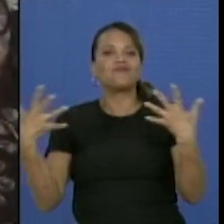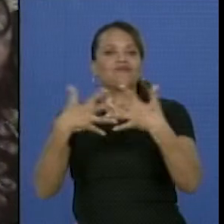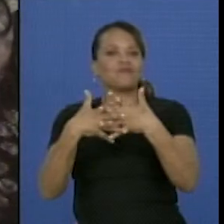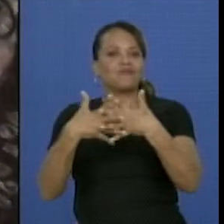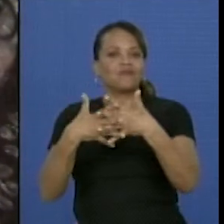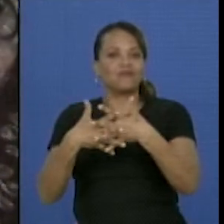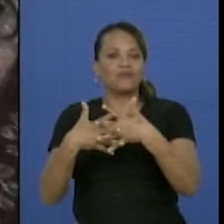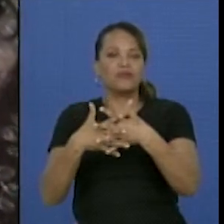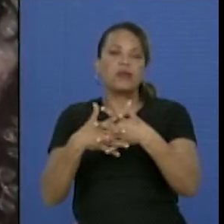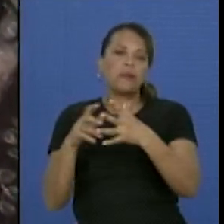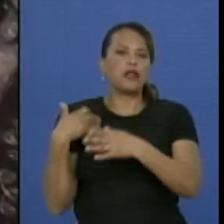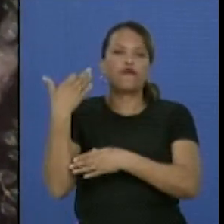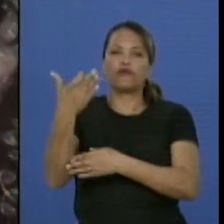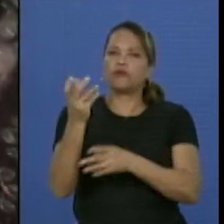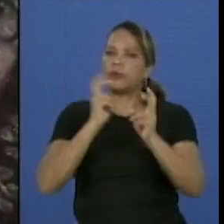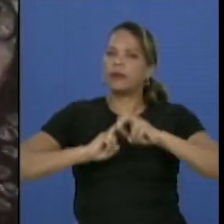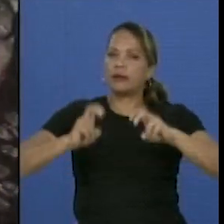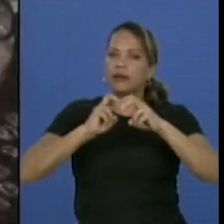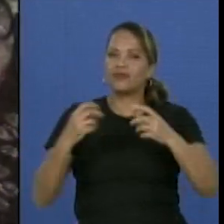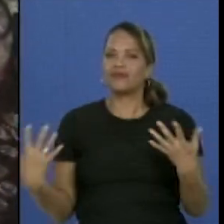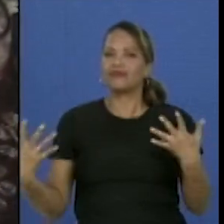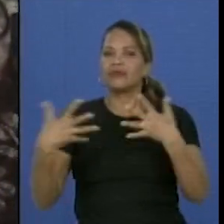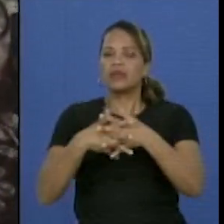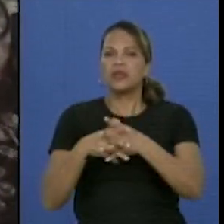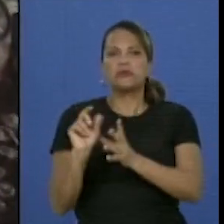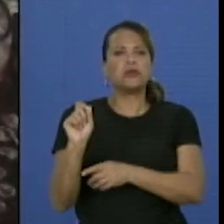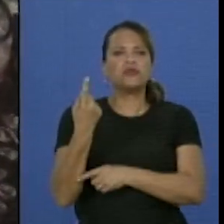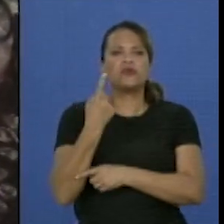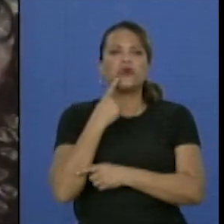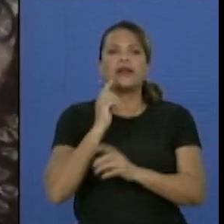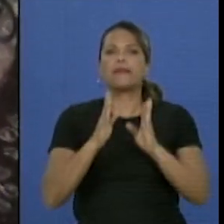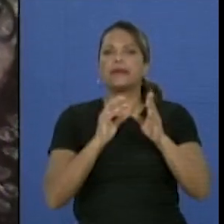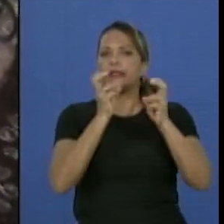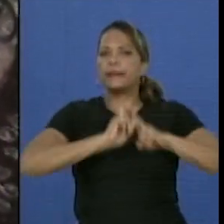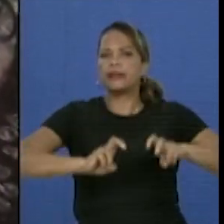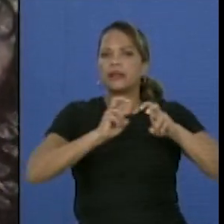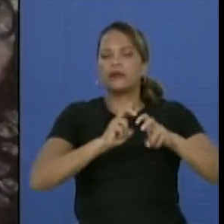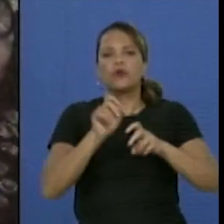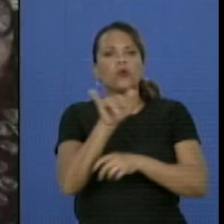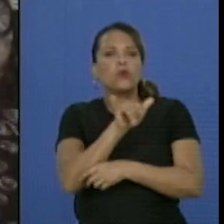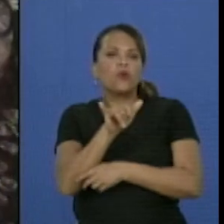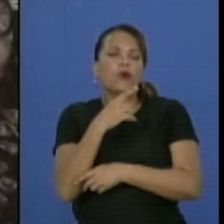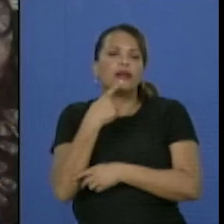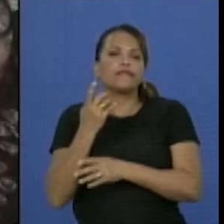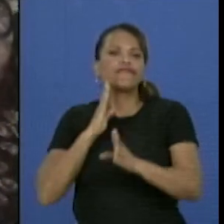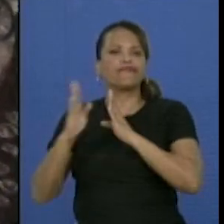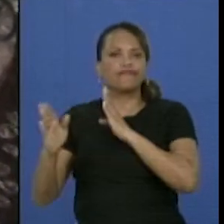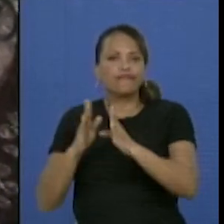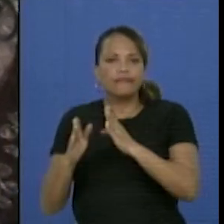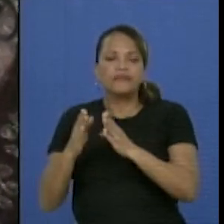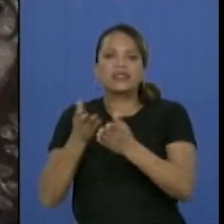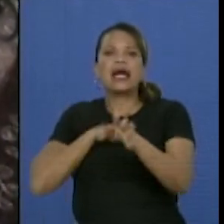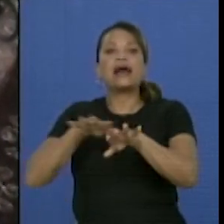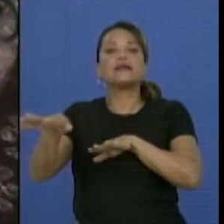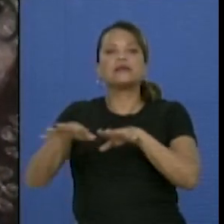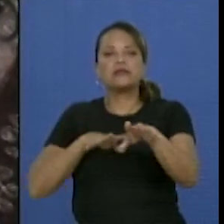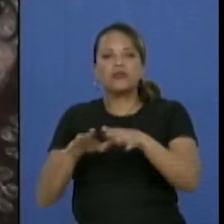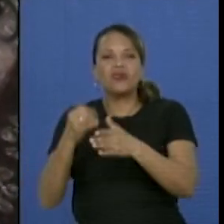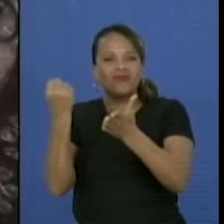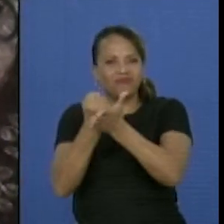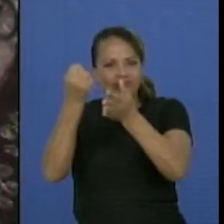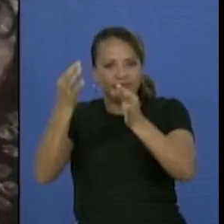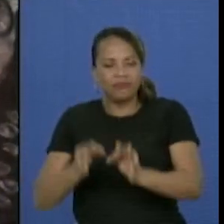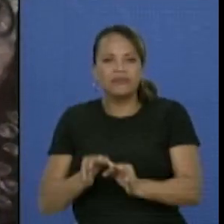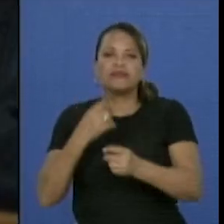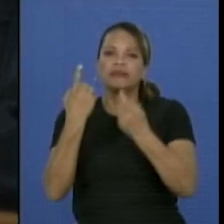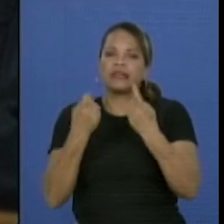para acciones futuras de investigación y no solo en el campo de la investigación, sino también en el campo de las acciones concretas que necesitamos